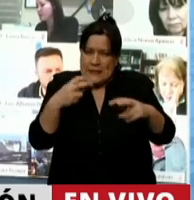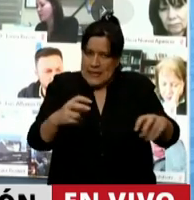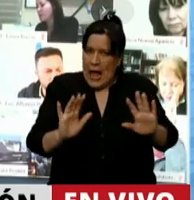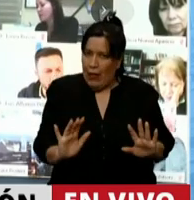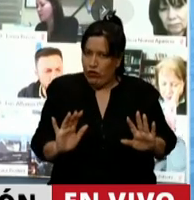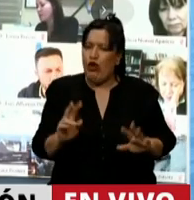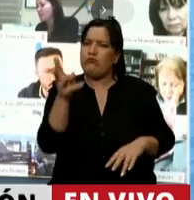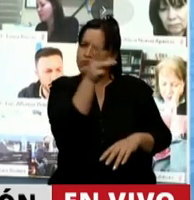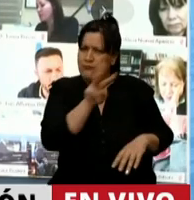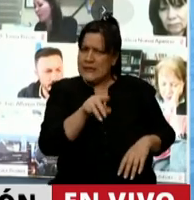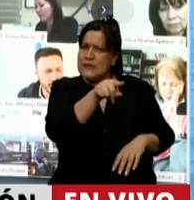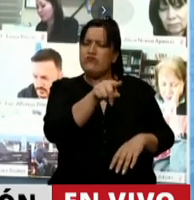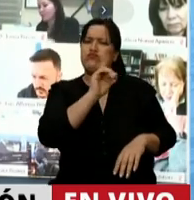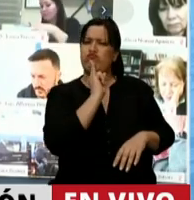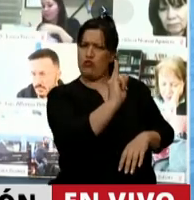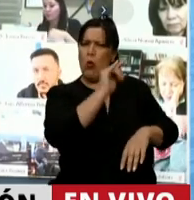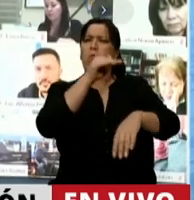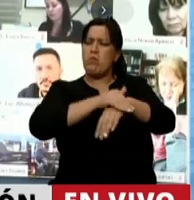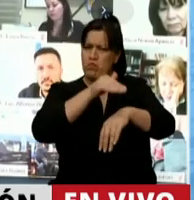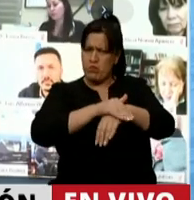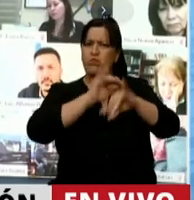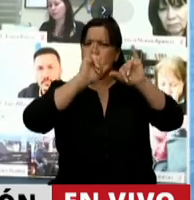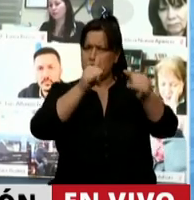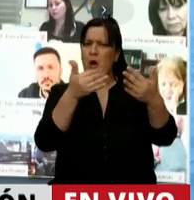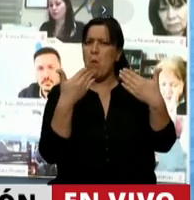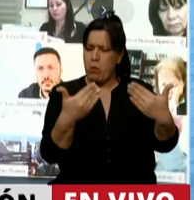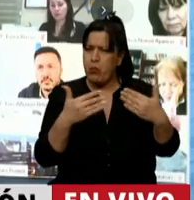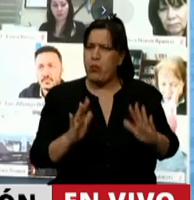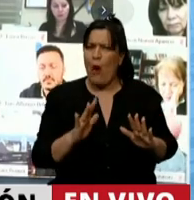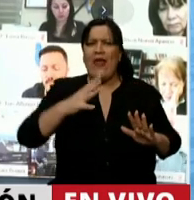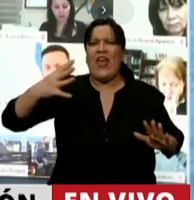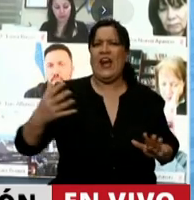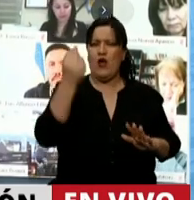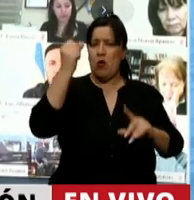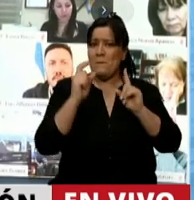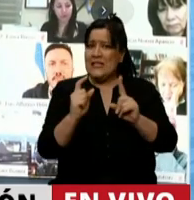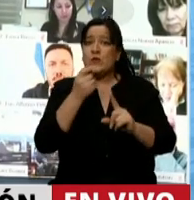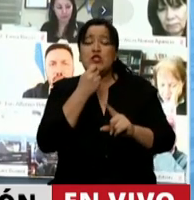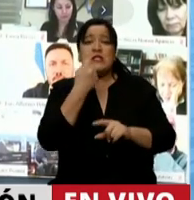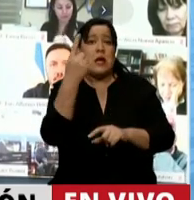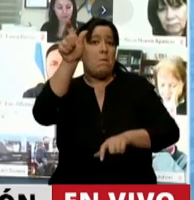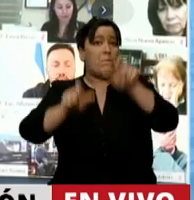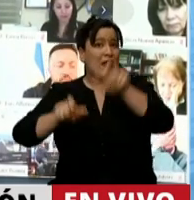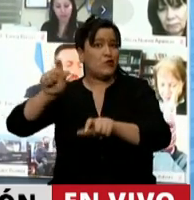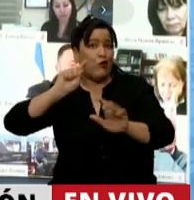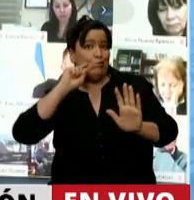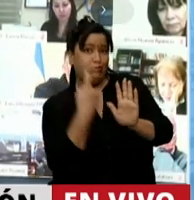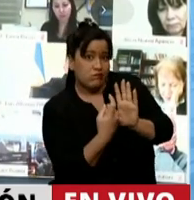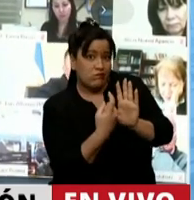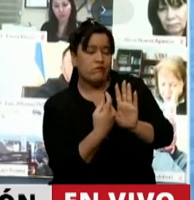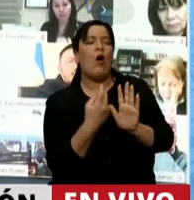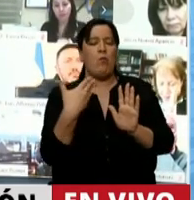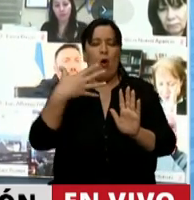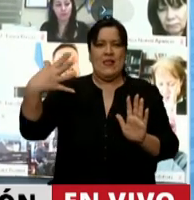En este caso, la ANSES tiene la potestad y la inteligencia para recuperar los fondos si